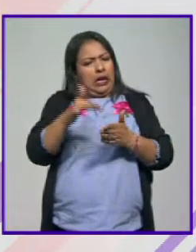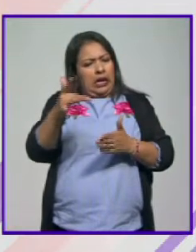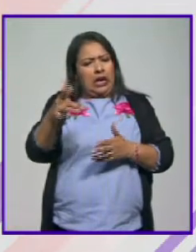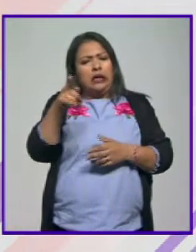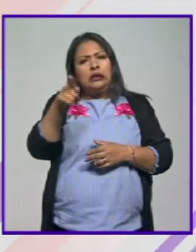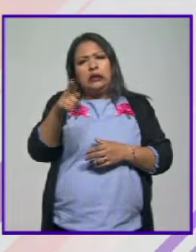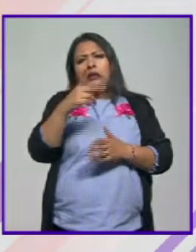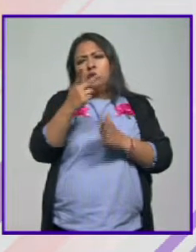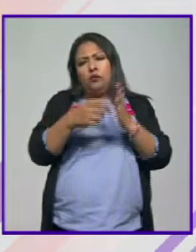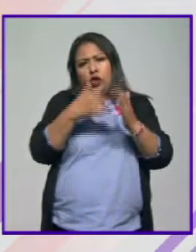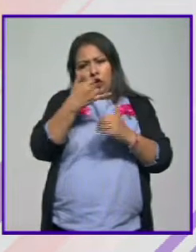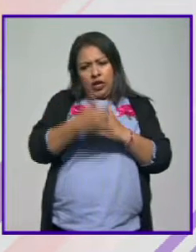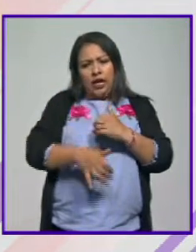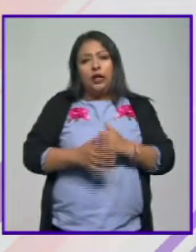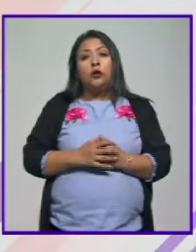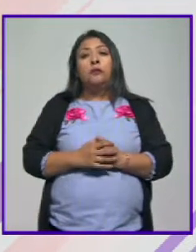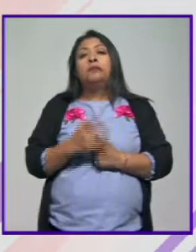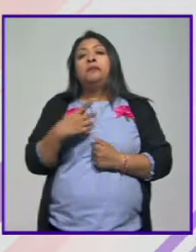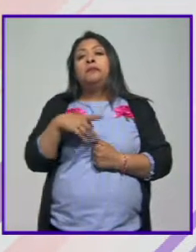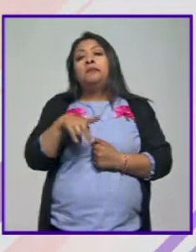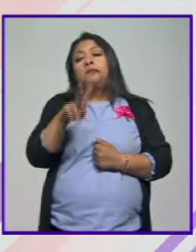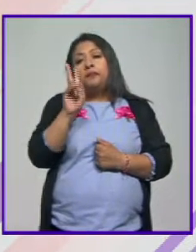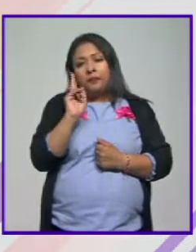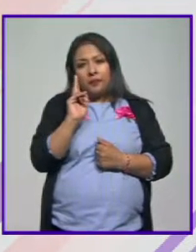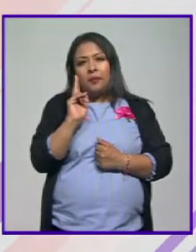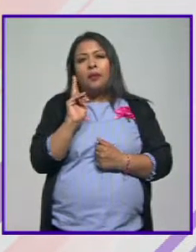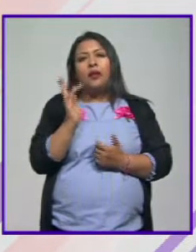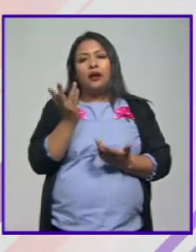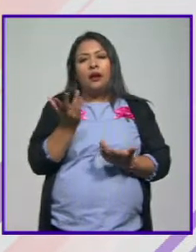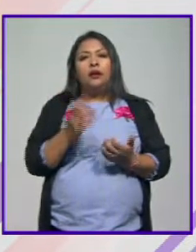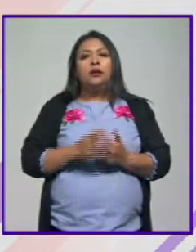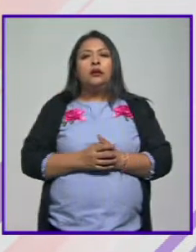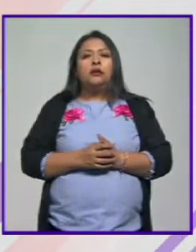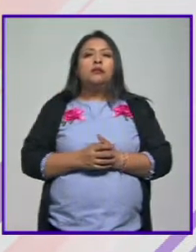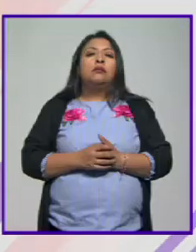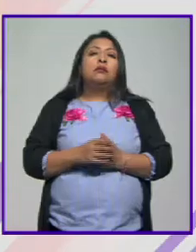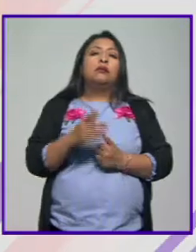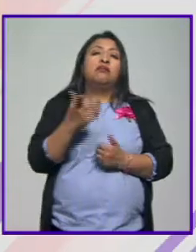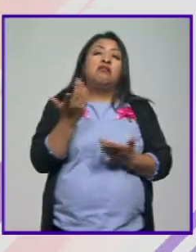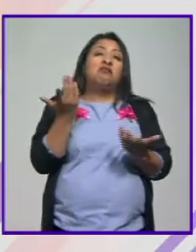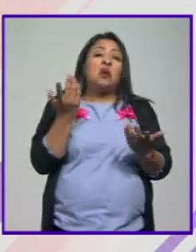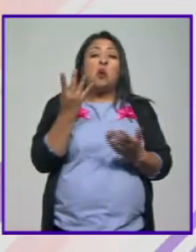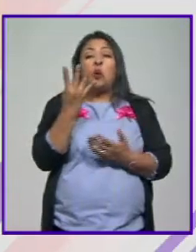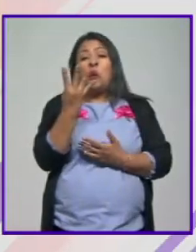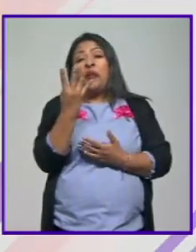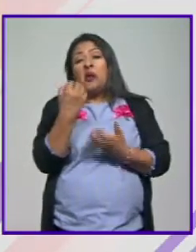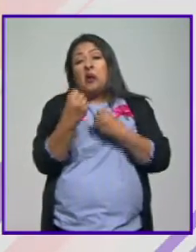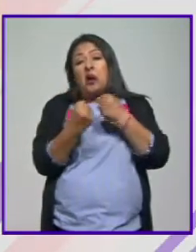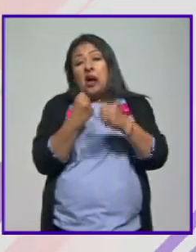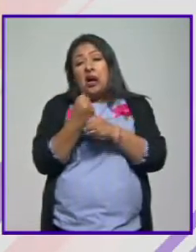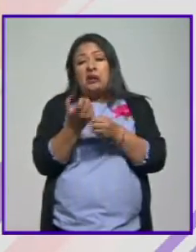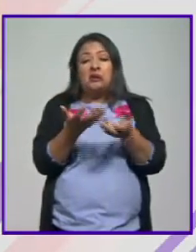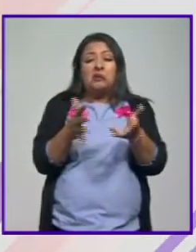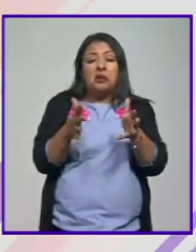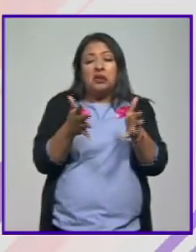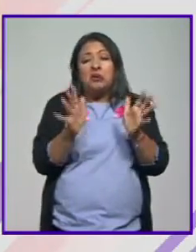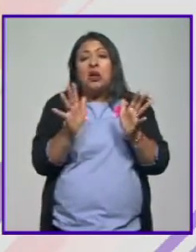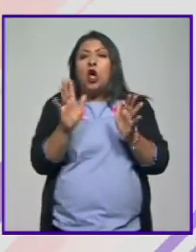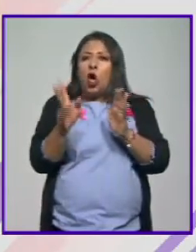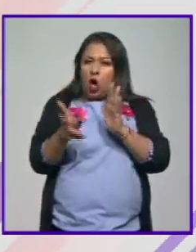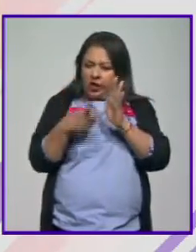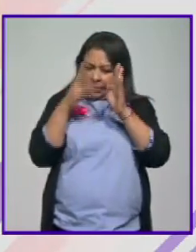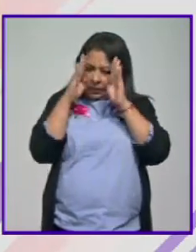ese proyecto pero digamos de que habrá sido unos cuatro años o así lo